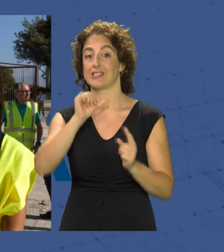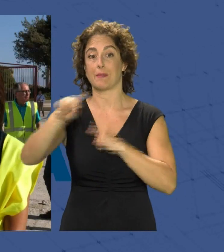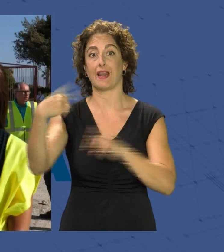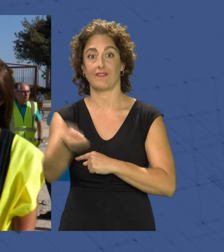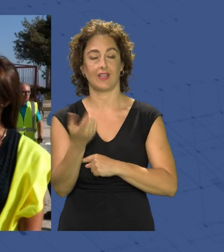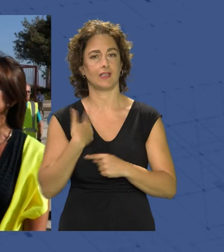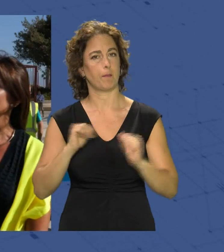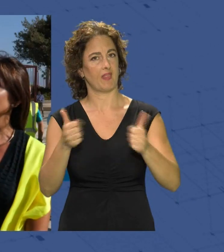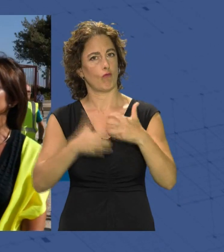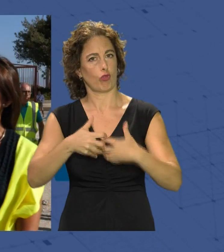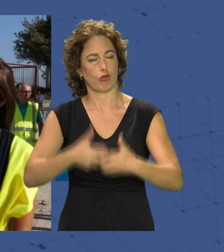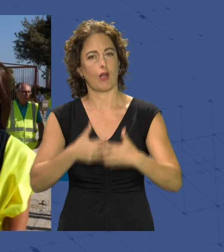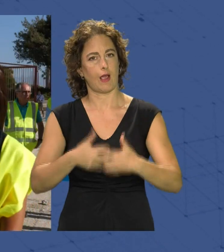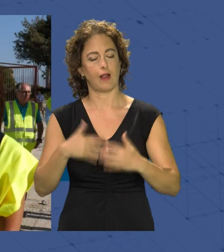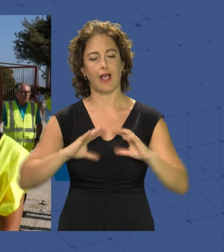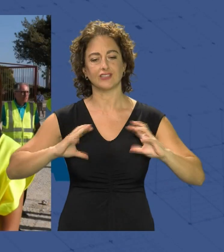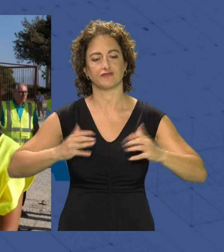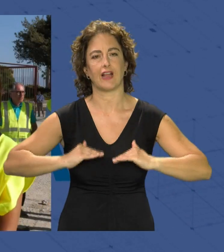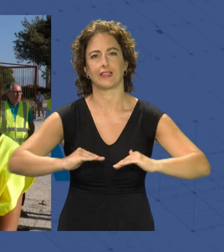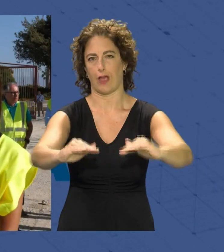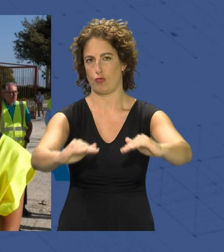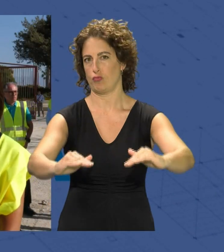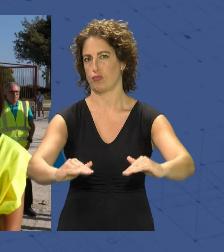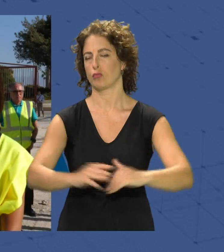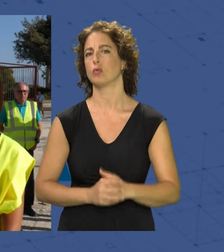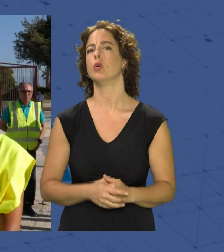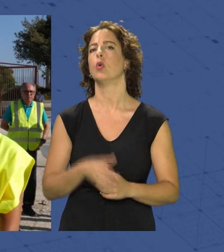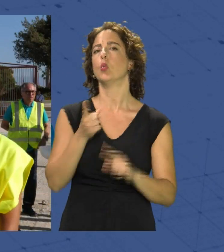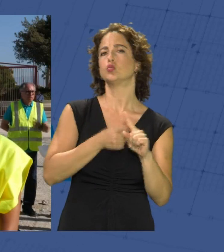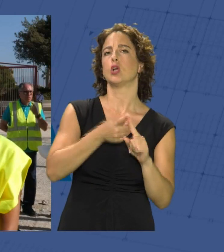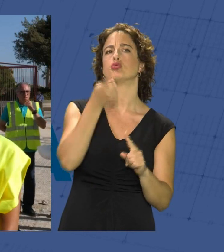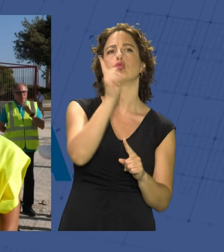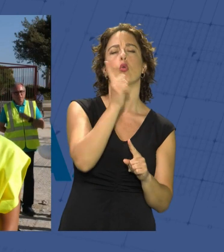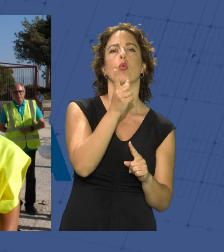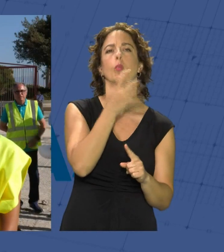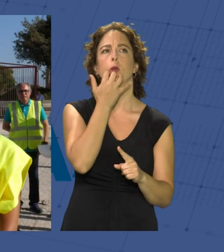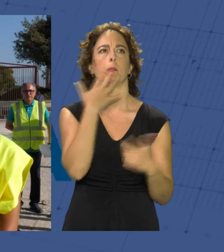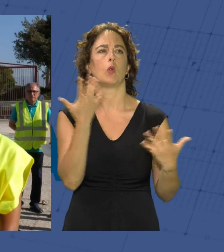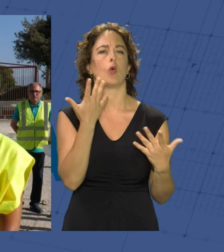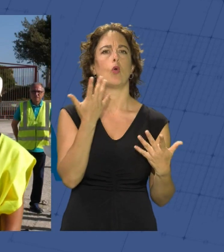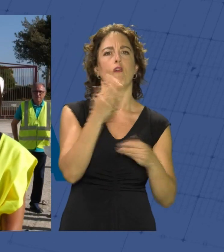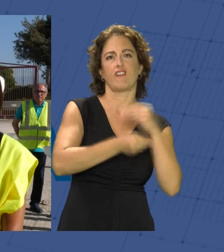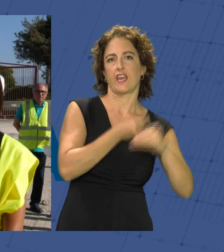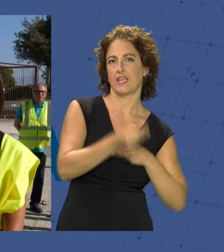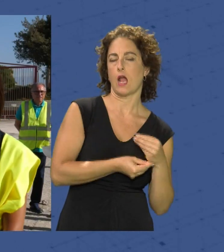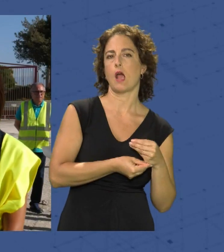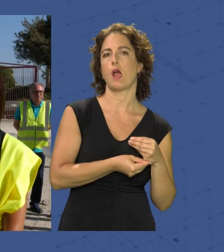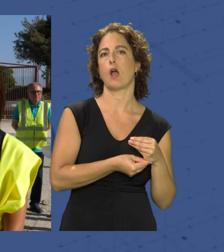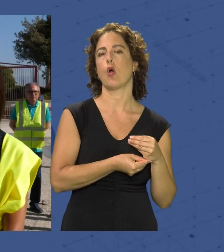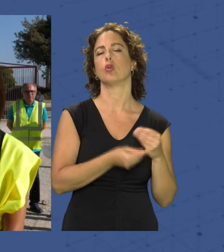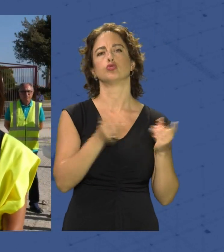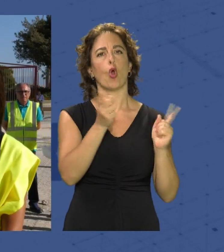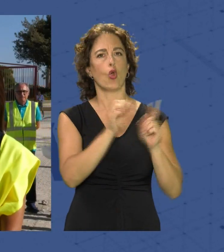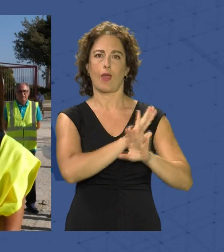ya esté en funcionamiento ya esté asfaltado y pueda usarse no solamente para darle uso a los feriantes cuando vienen la feria